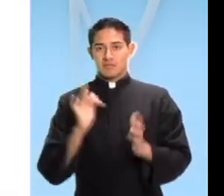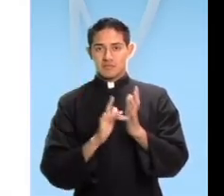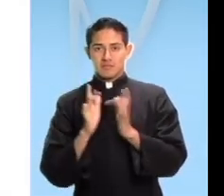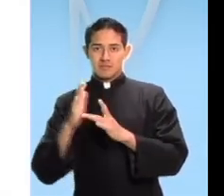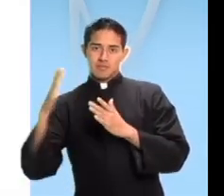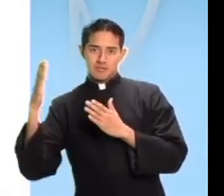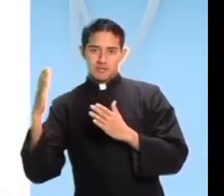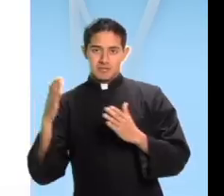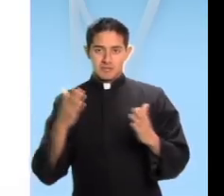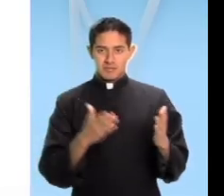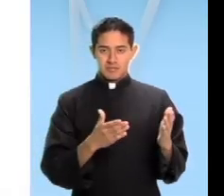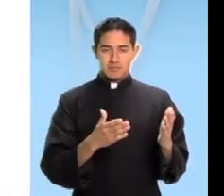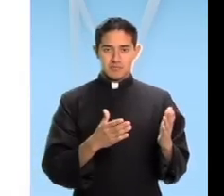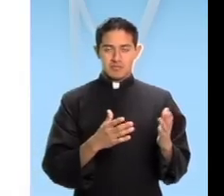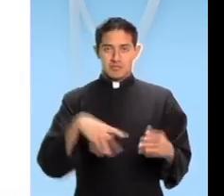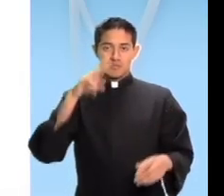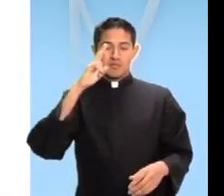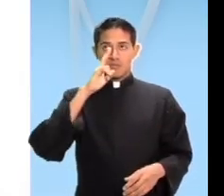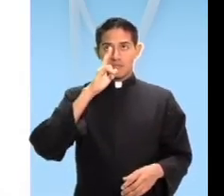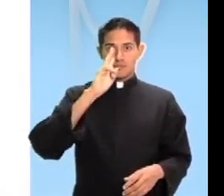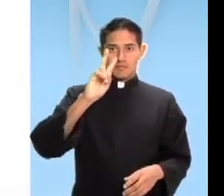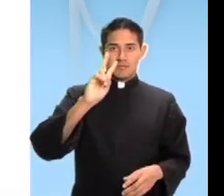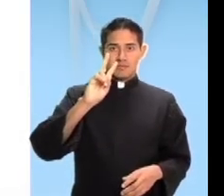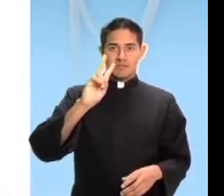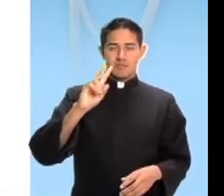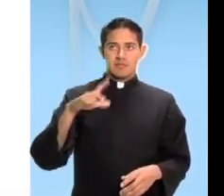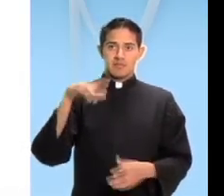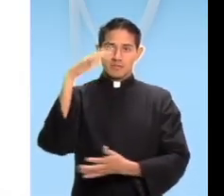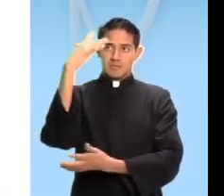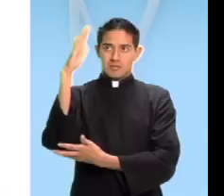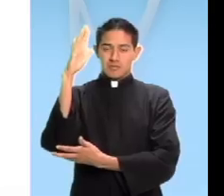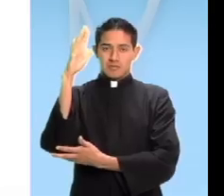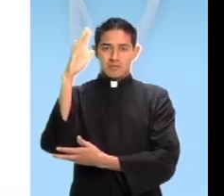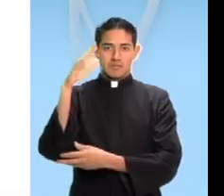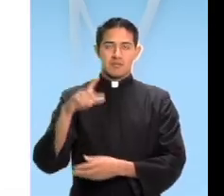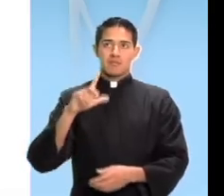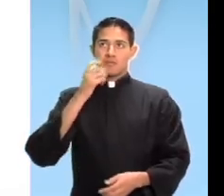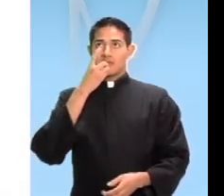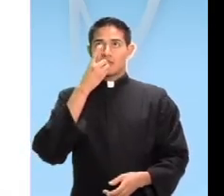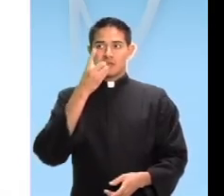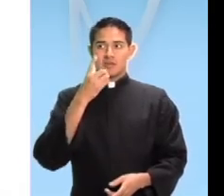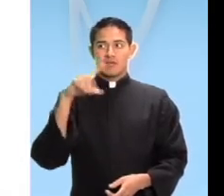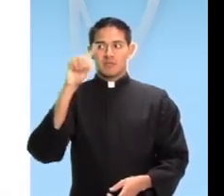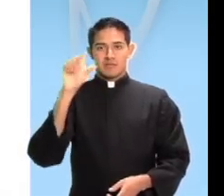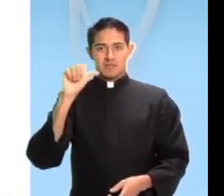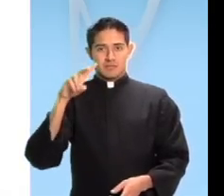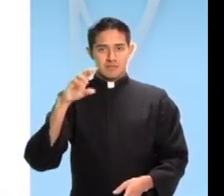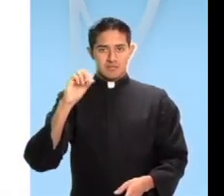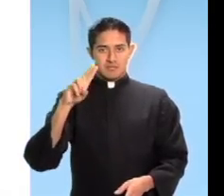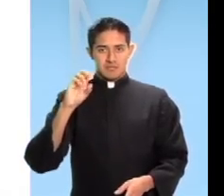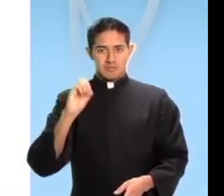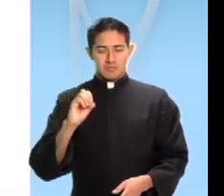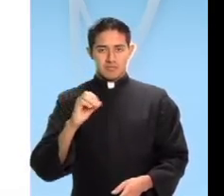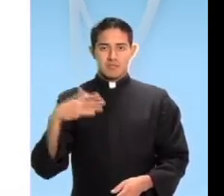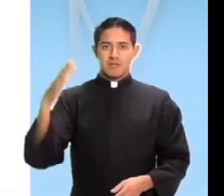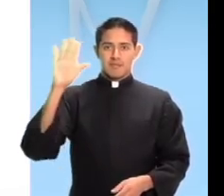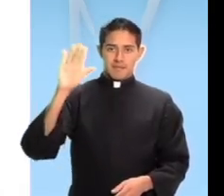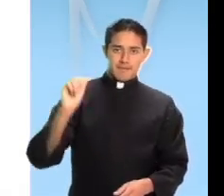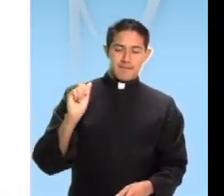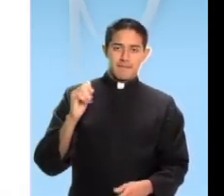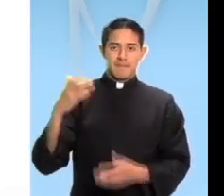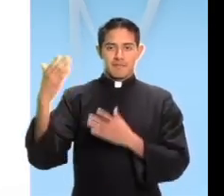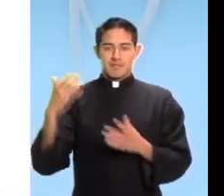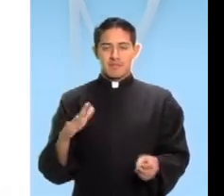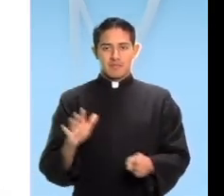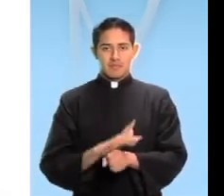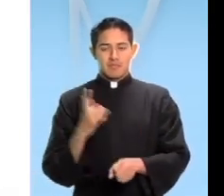Cuando Jesús llegó a aquel sitio, alzó la vista y le dijo, Saqueo, baja pronto, conviene